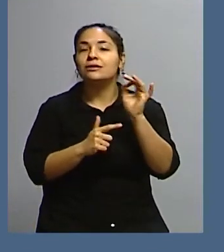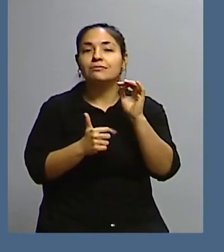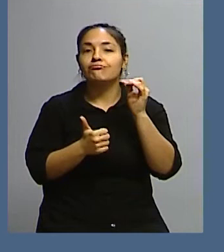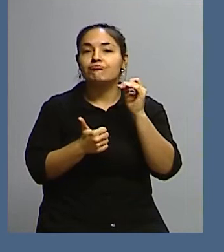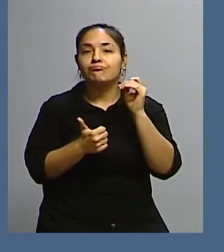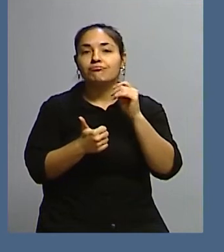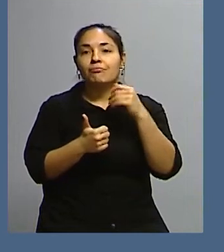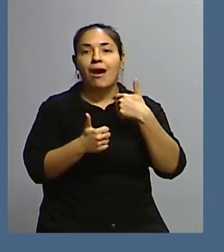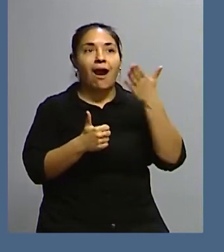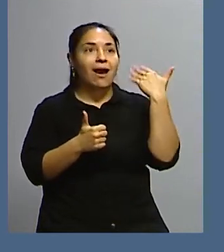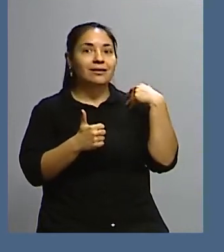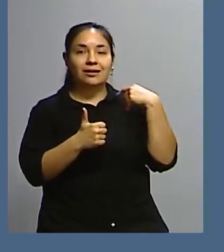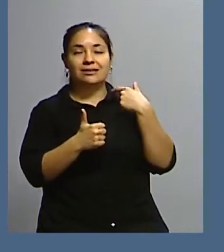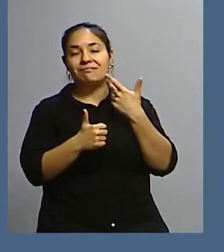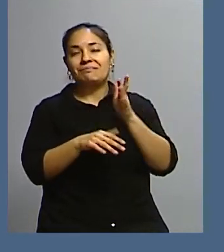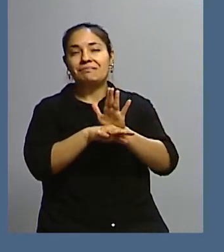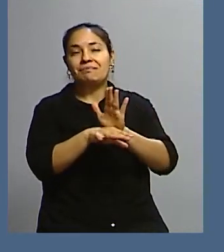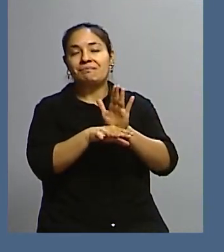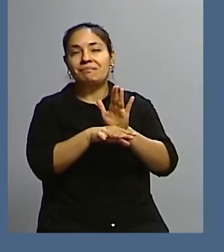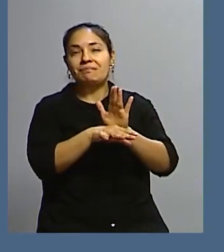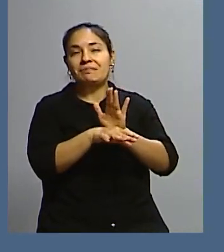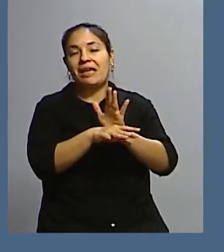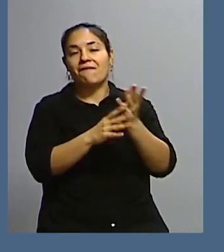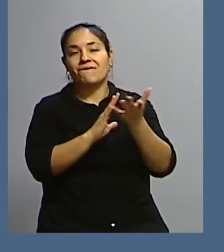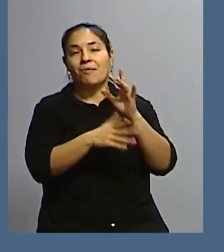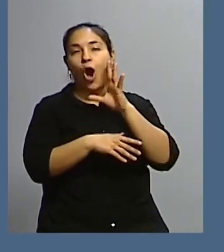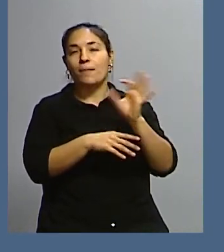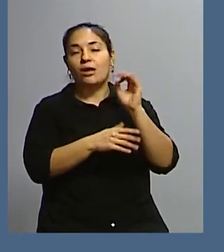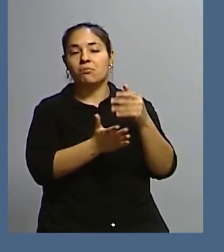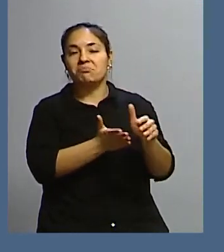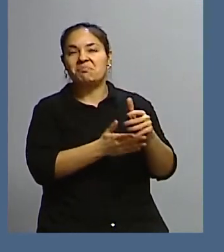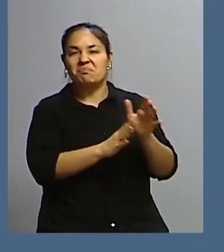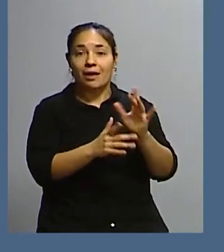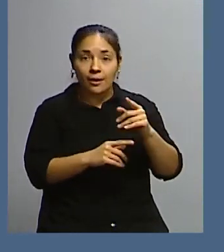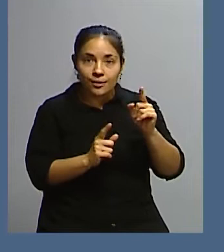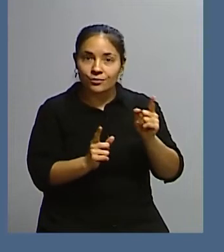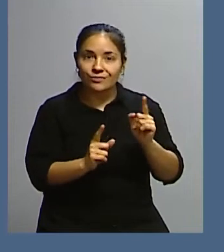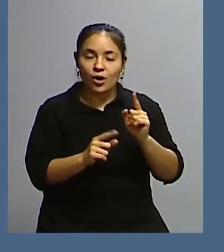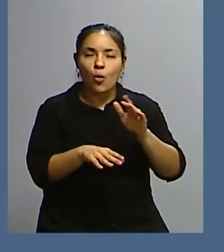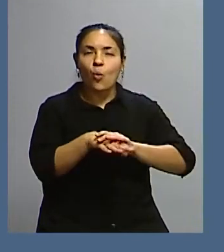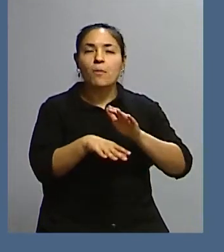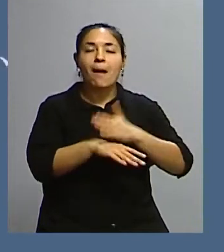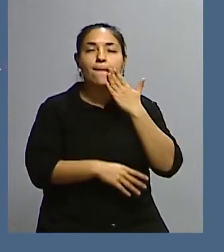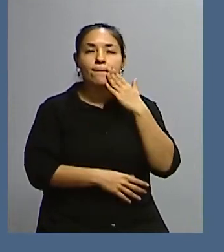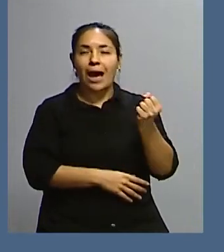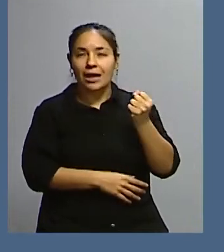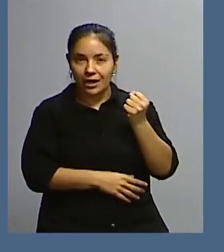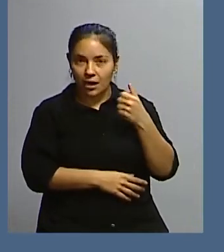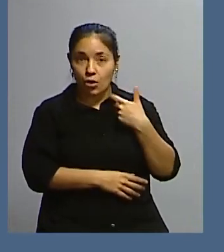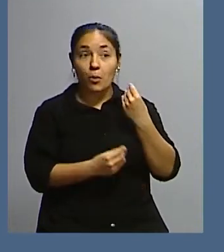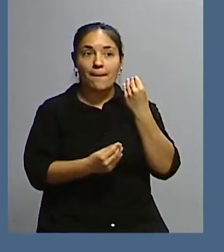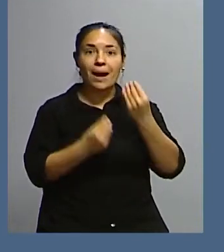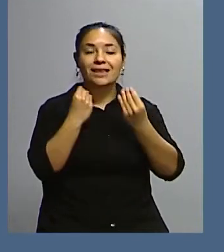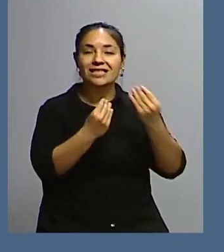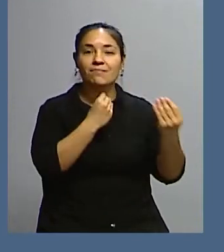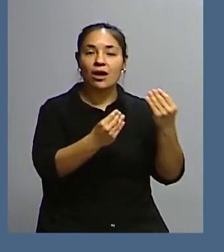en un tiempo se consideran un poco los sistemas patriarcales, me refiero por la falta de participación efectiva en